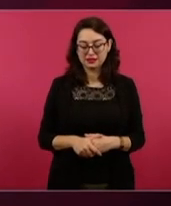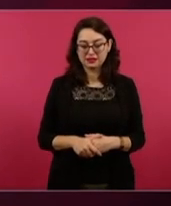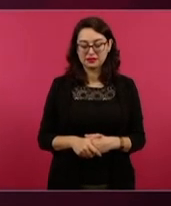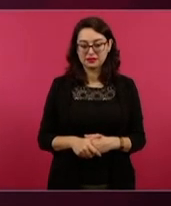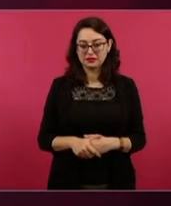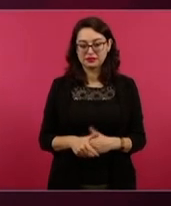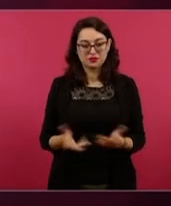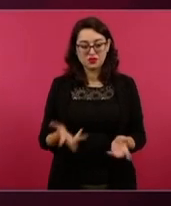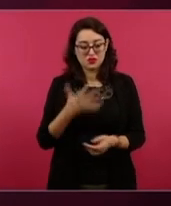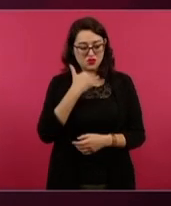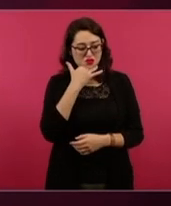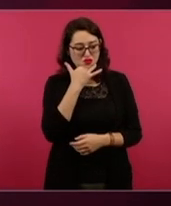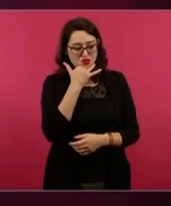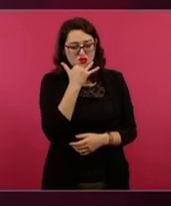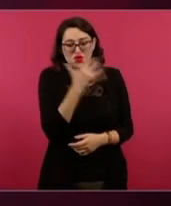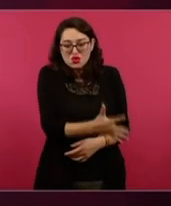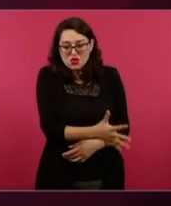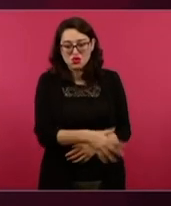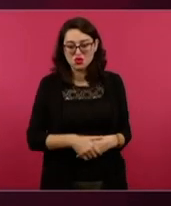corruptos,